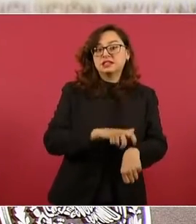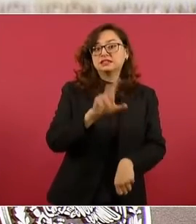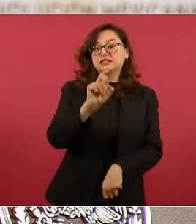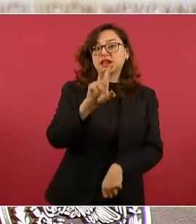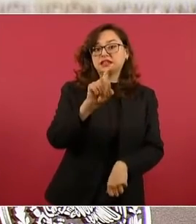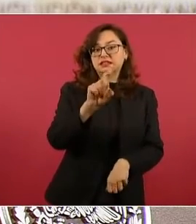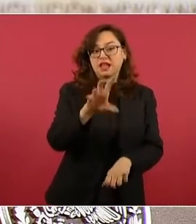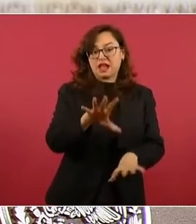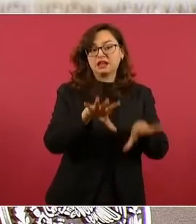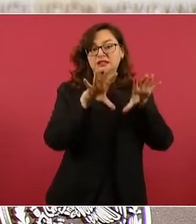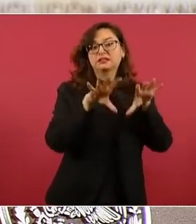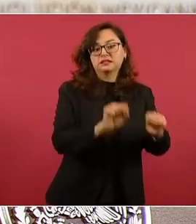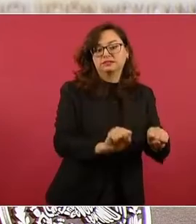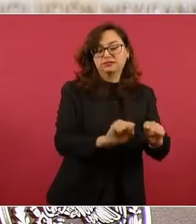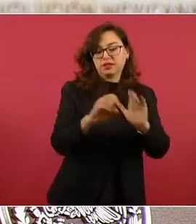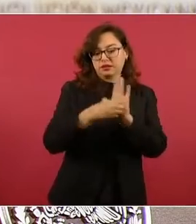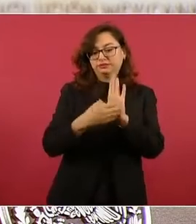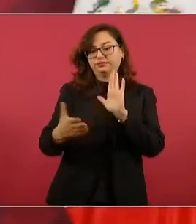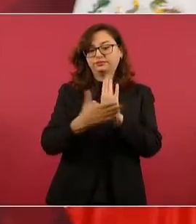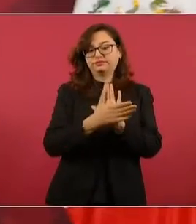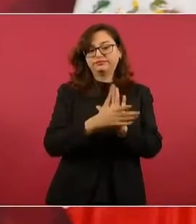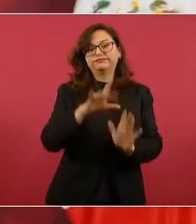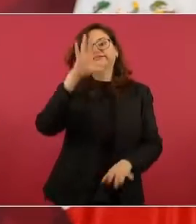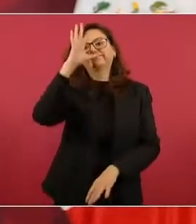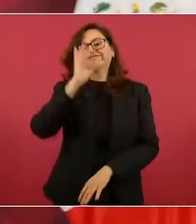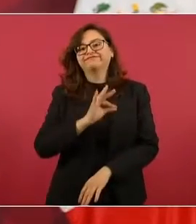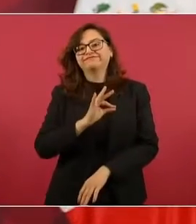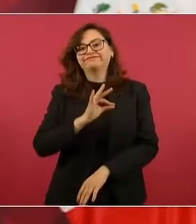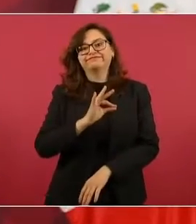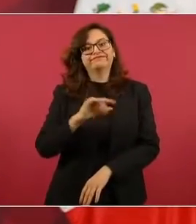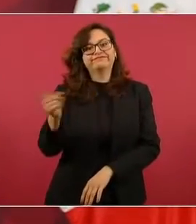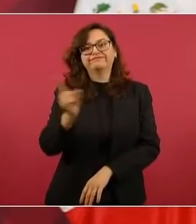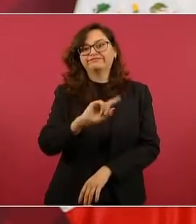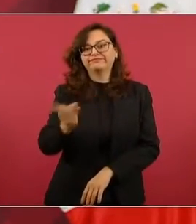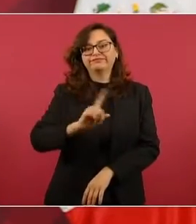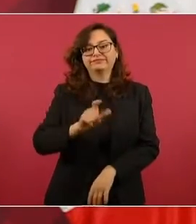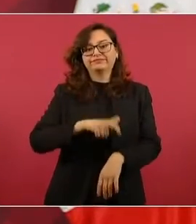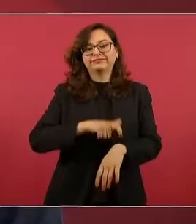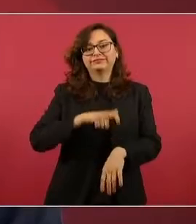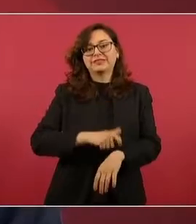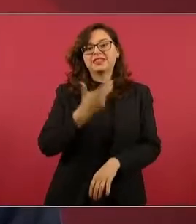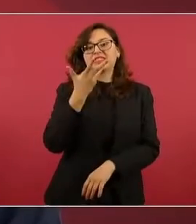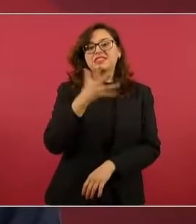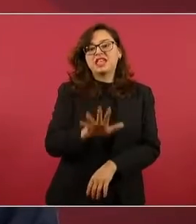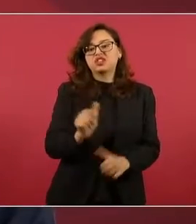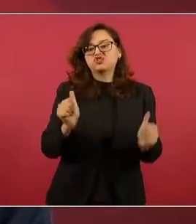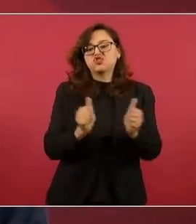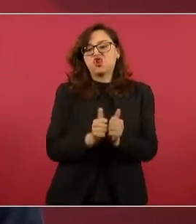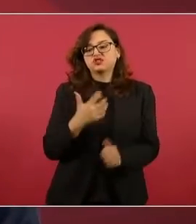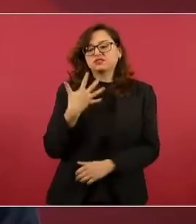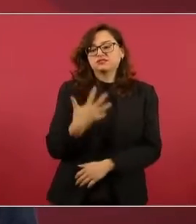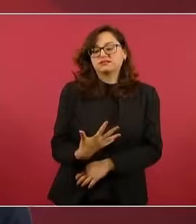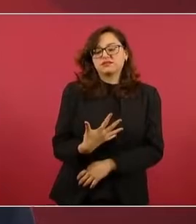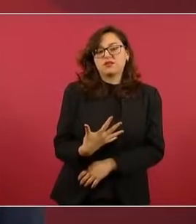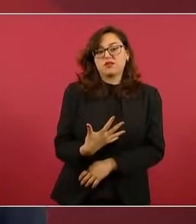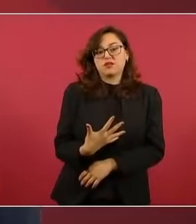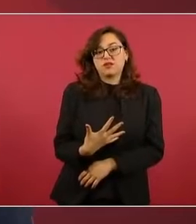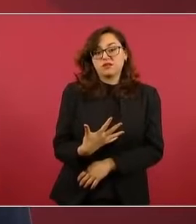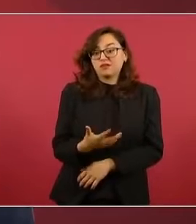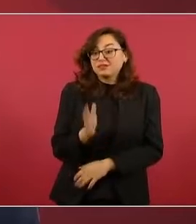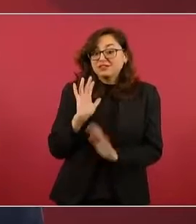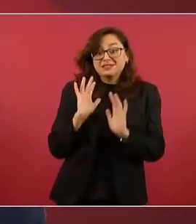y con eso